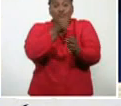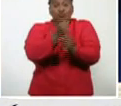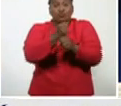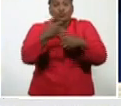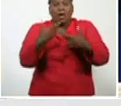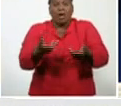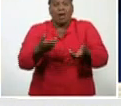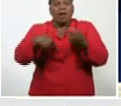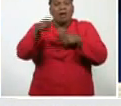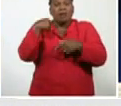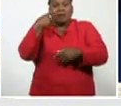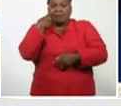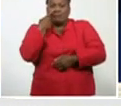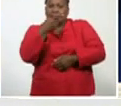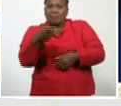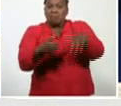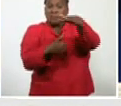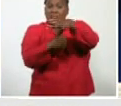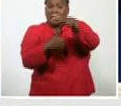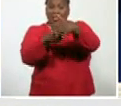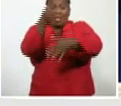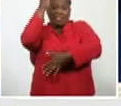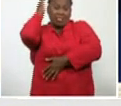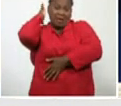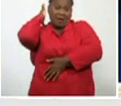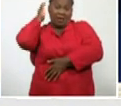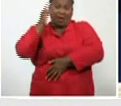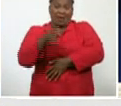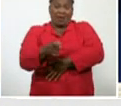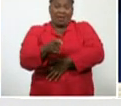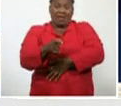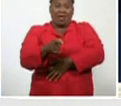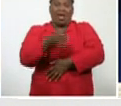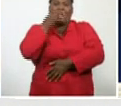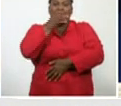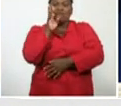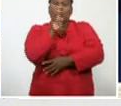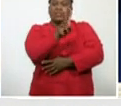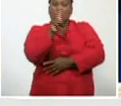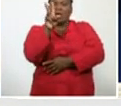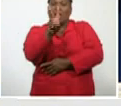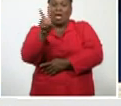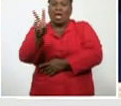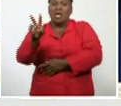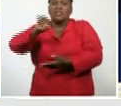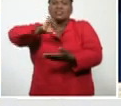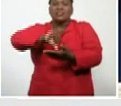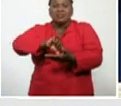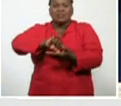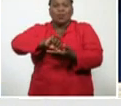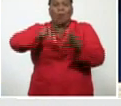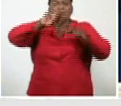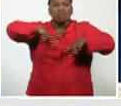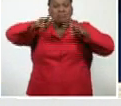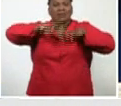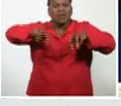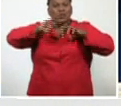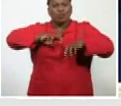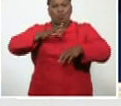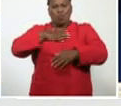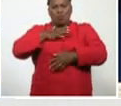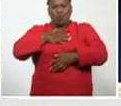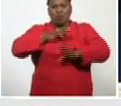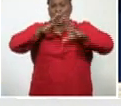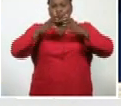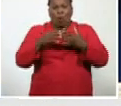ayer, veíamos a nuestro presidente, con la, haciendo visitas, a los centros, de investigaciones nuestros, con todo, lo que ha